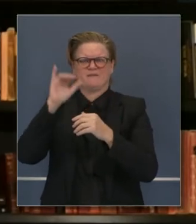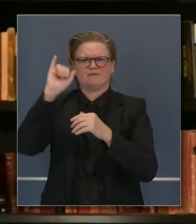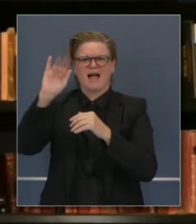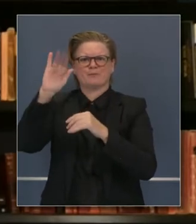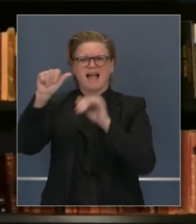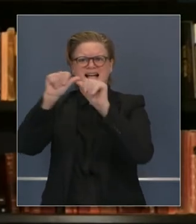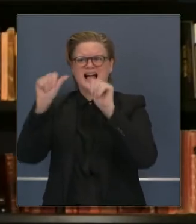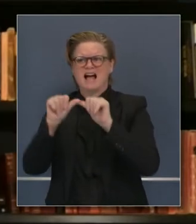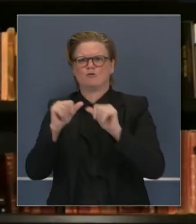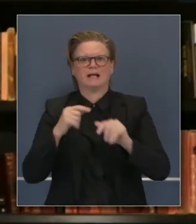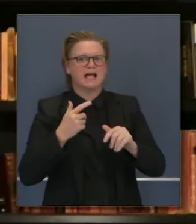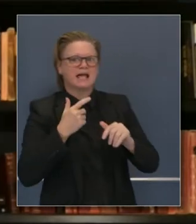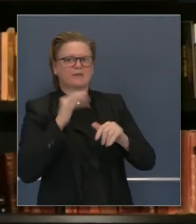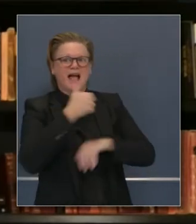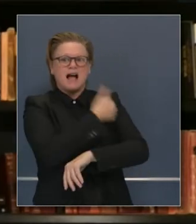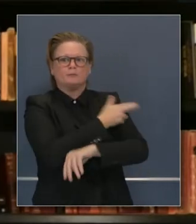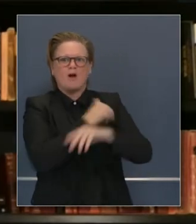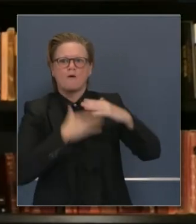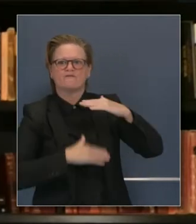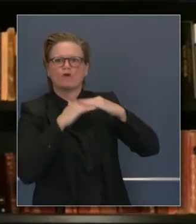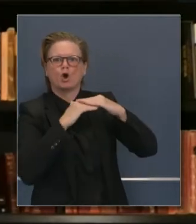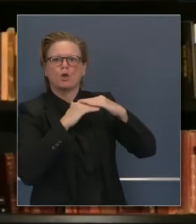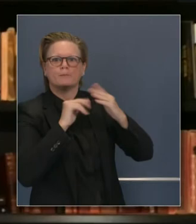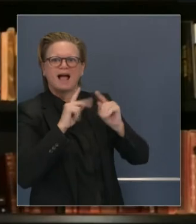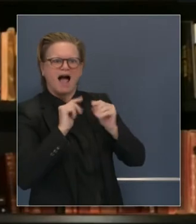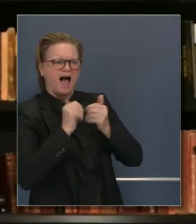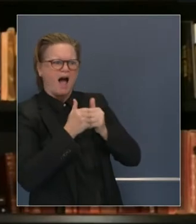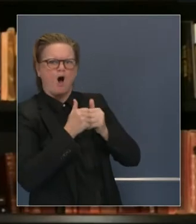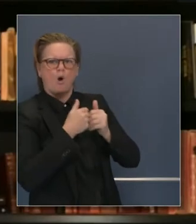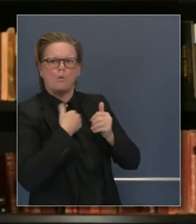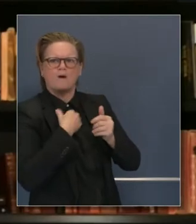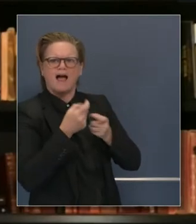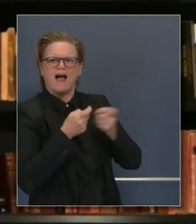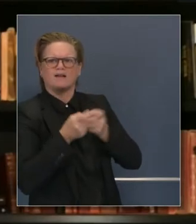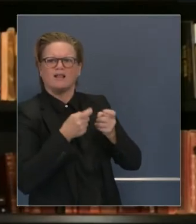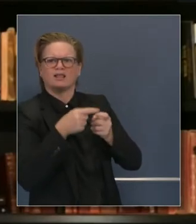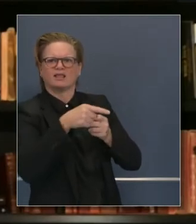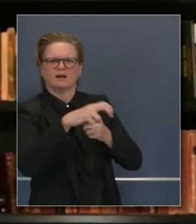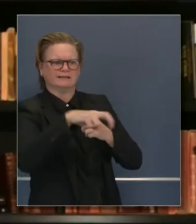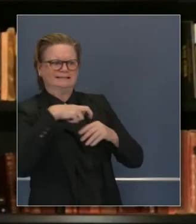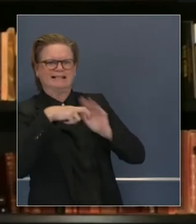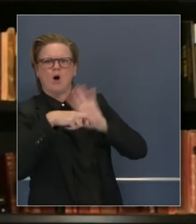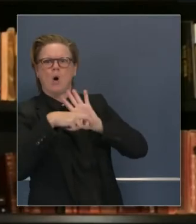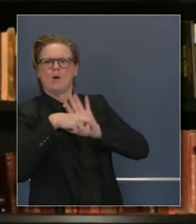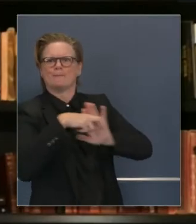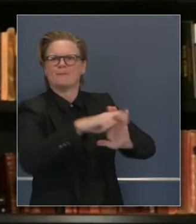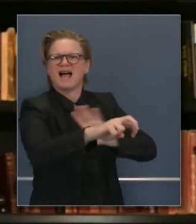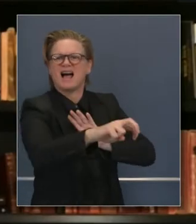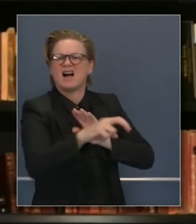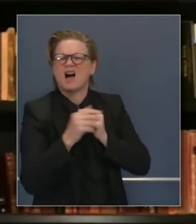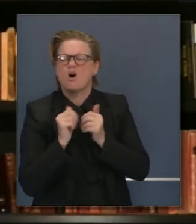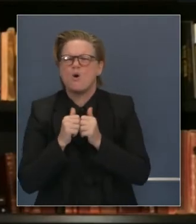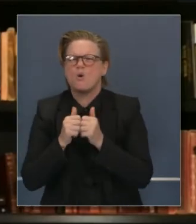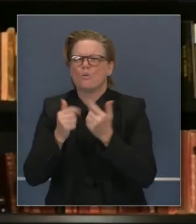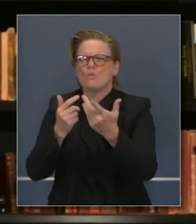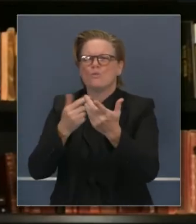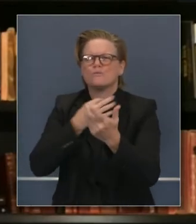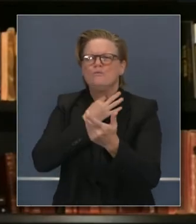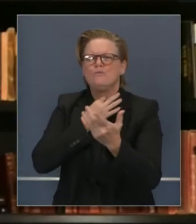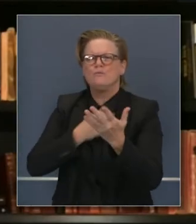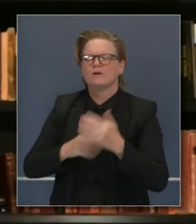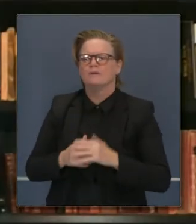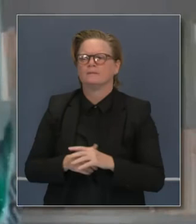para transferencia de pacientes? Otra genial pregunta. Dr. Gally, muy buena